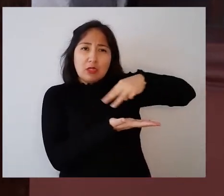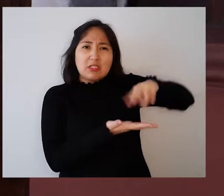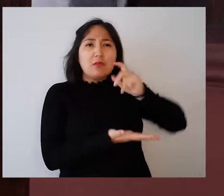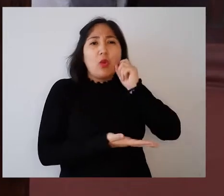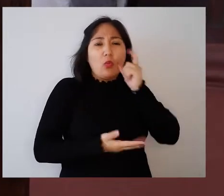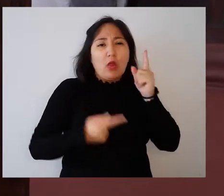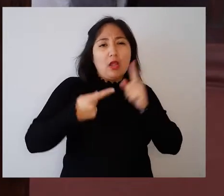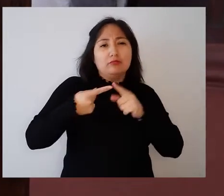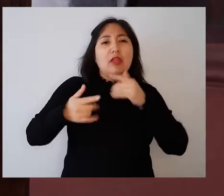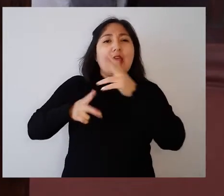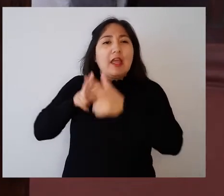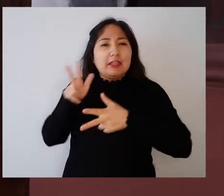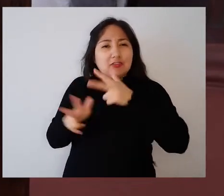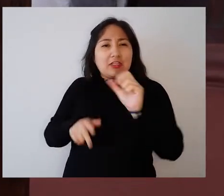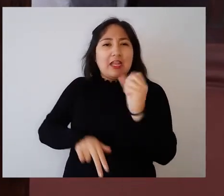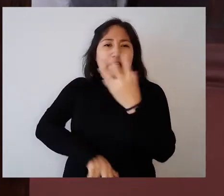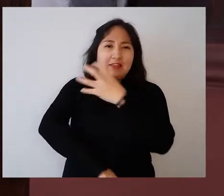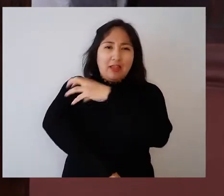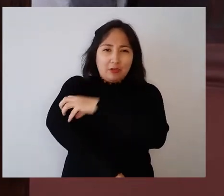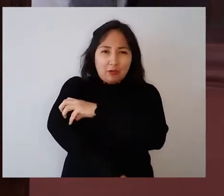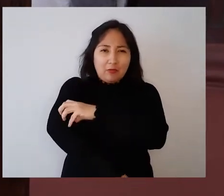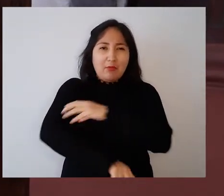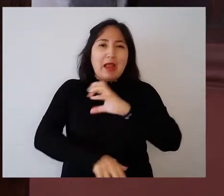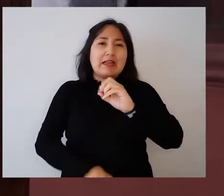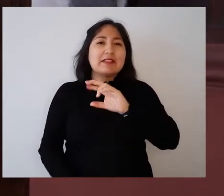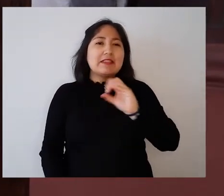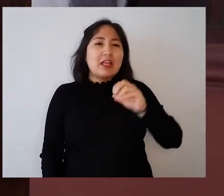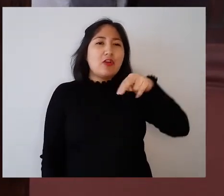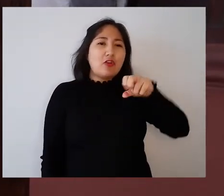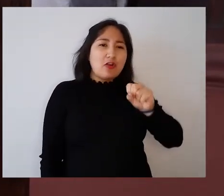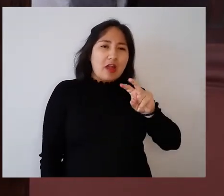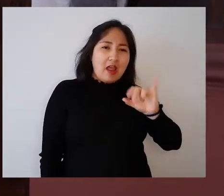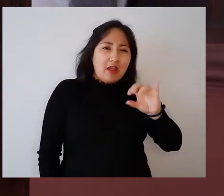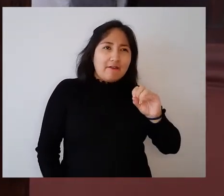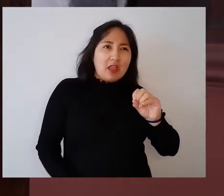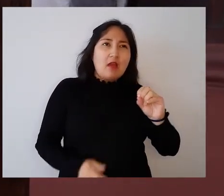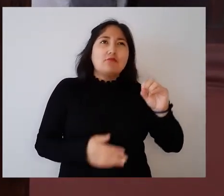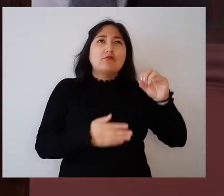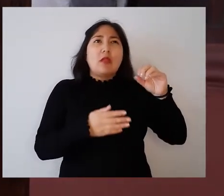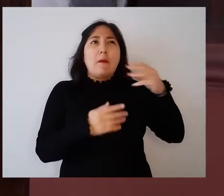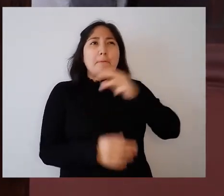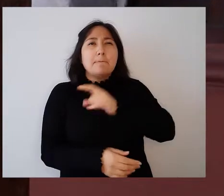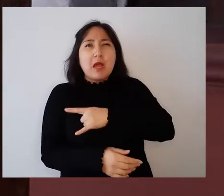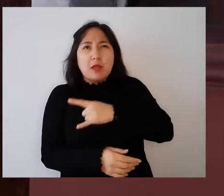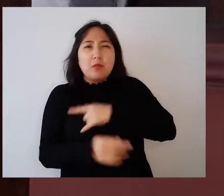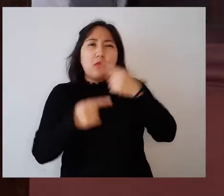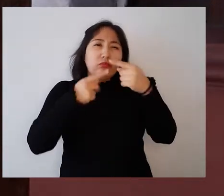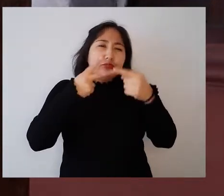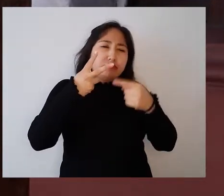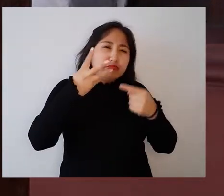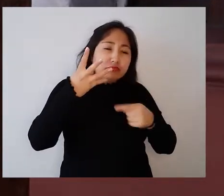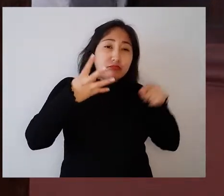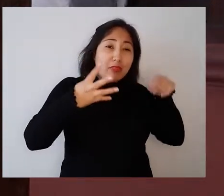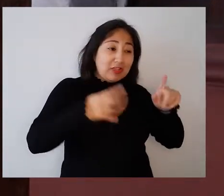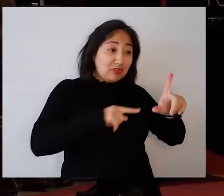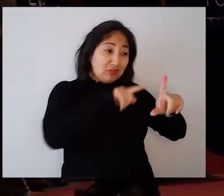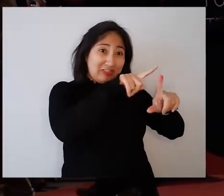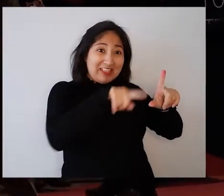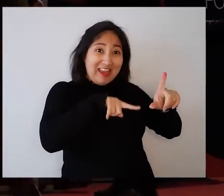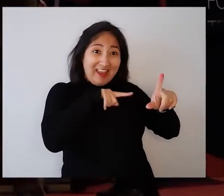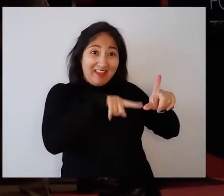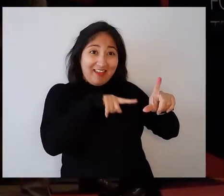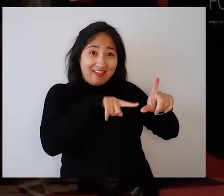municipios, donde está Estación Central, Quinta Normal, Lo Prado, Cerro Navia, La Escuda Güell, Maipú y Renta.